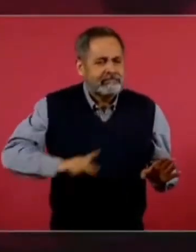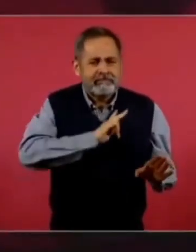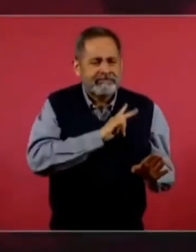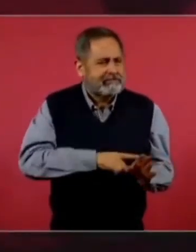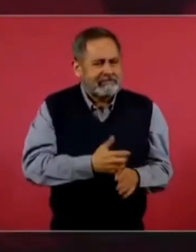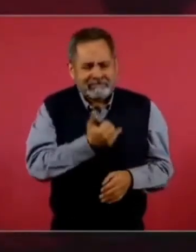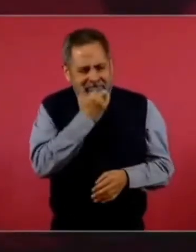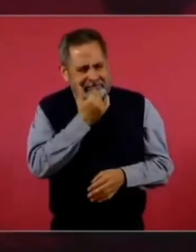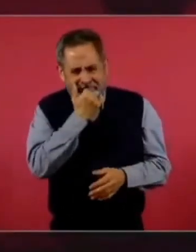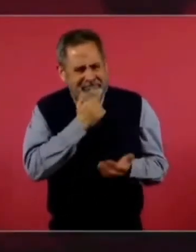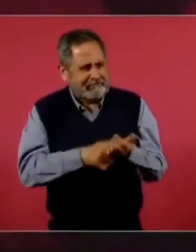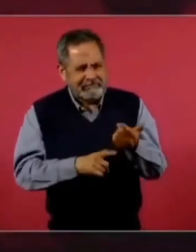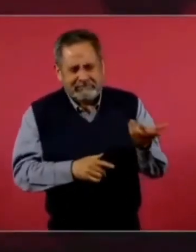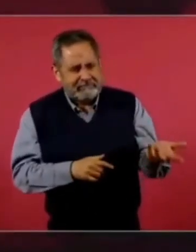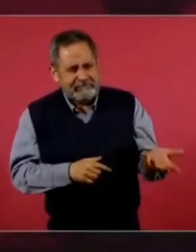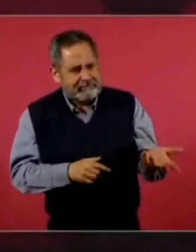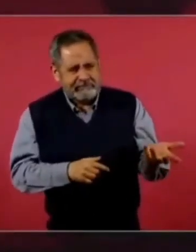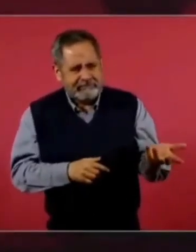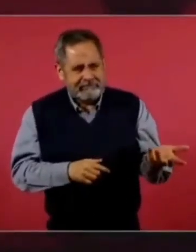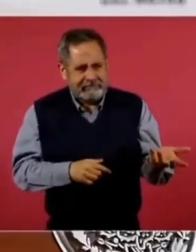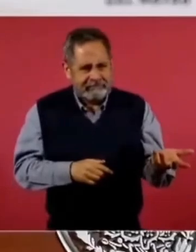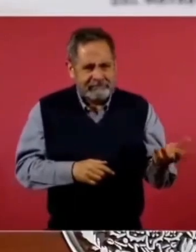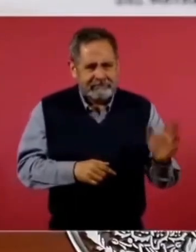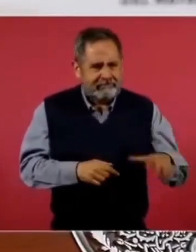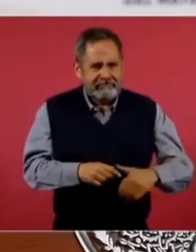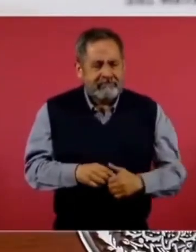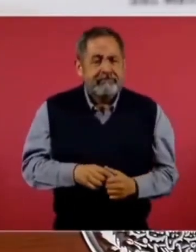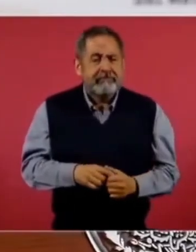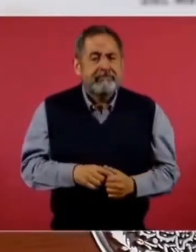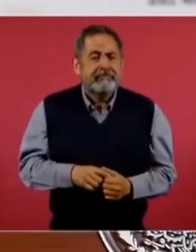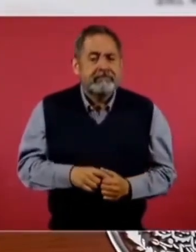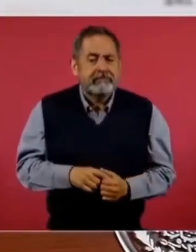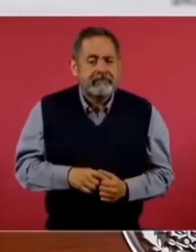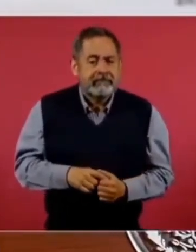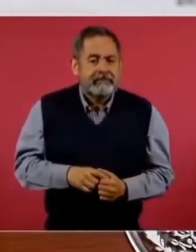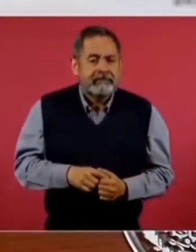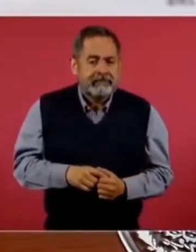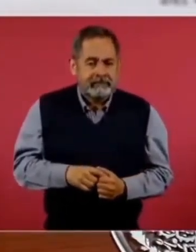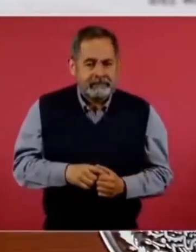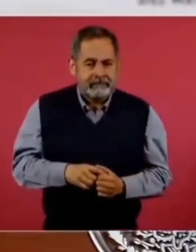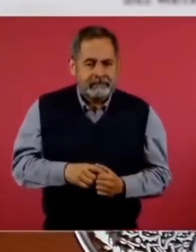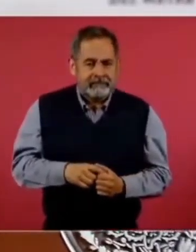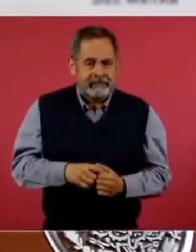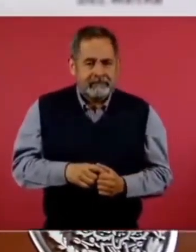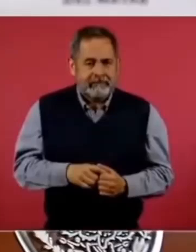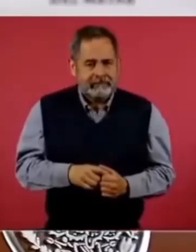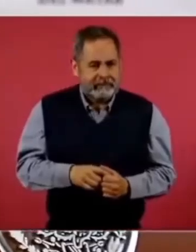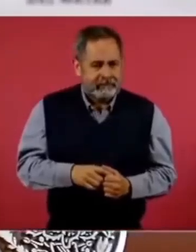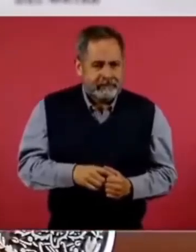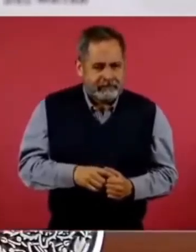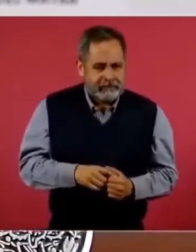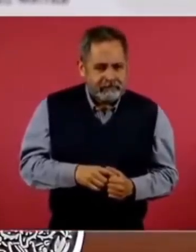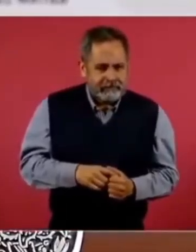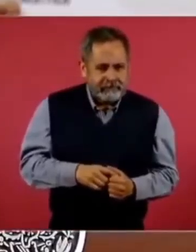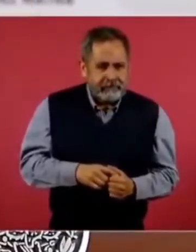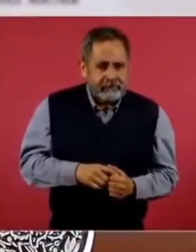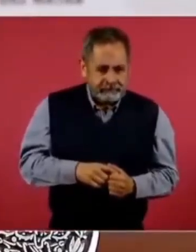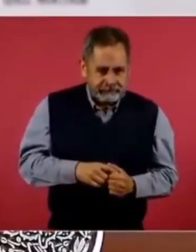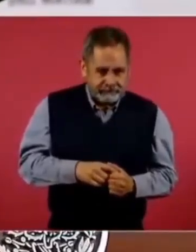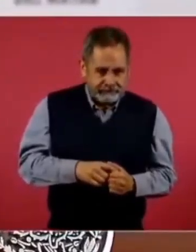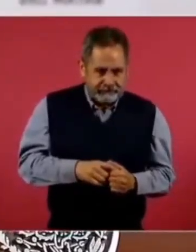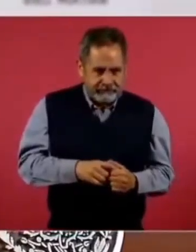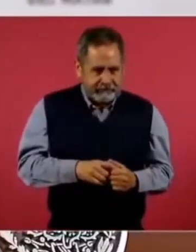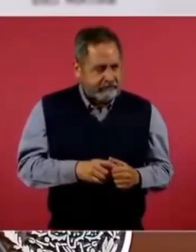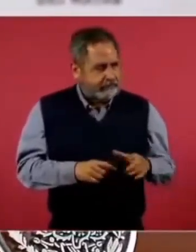el modelo